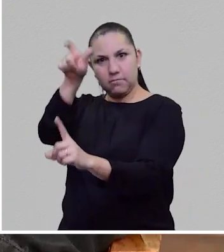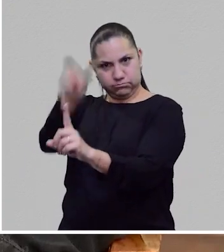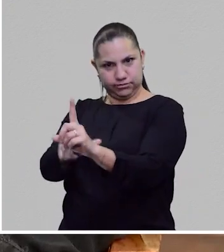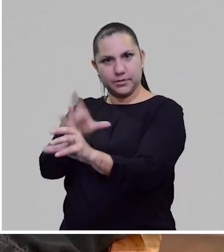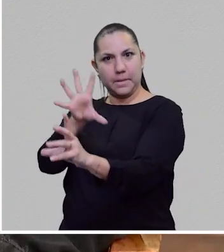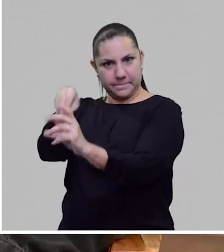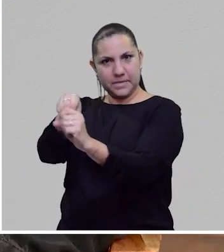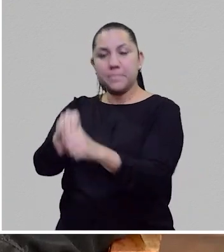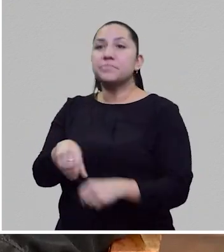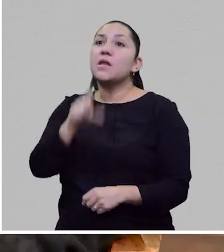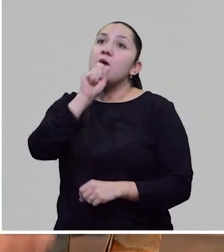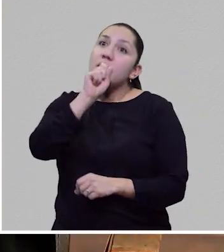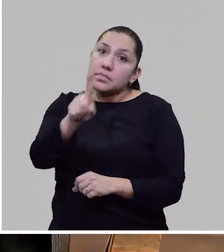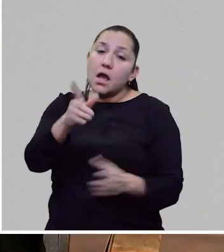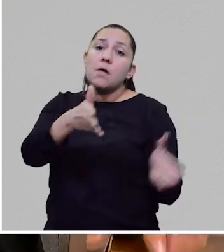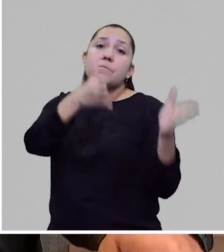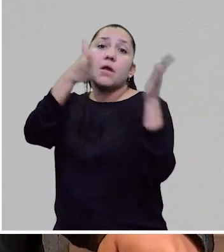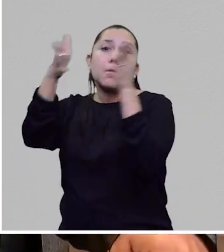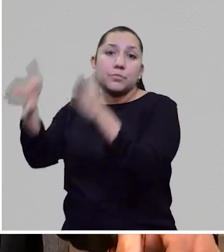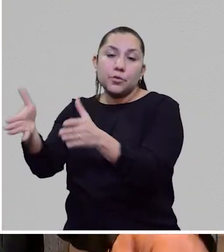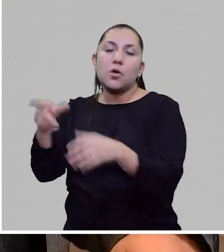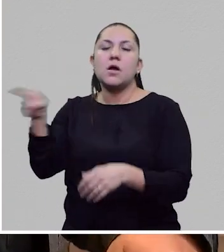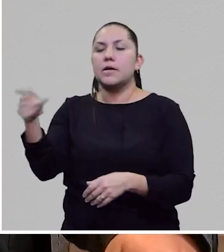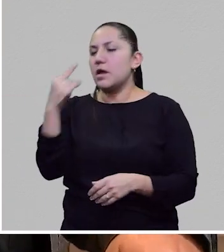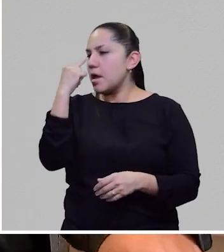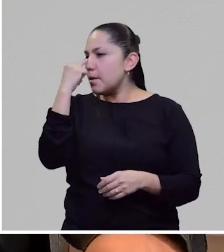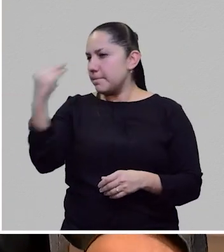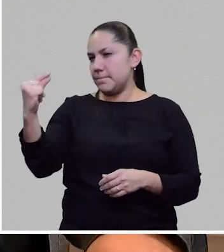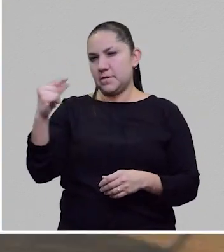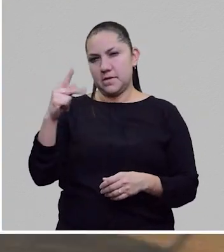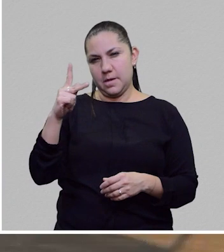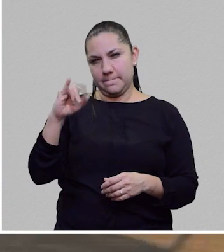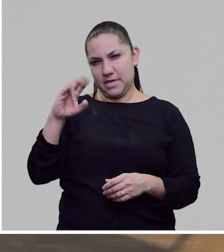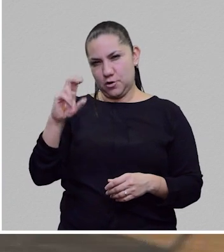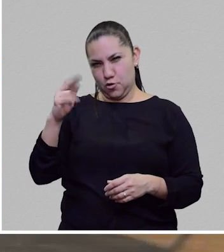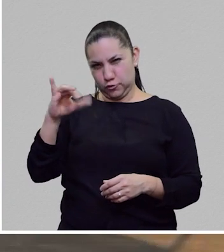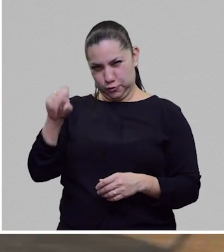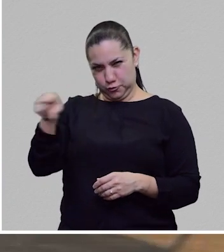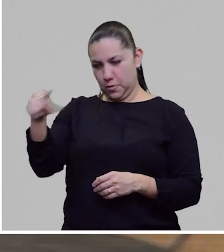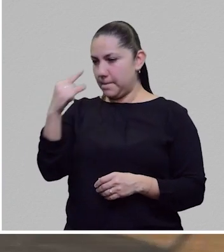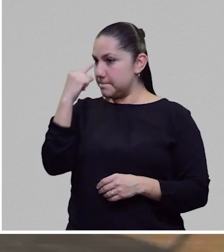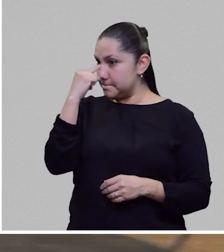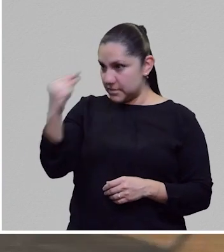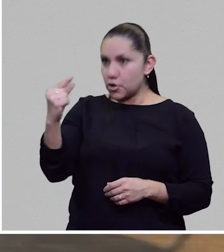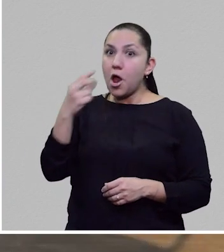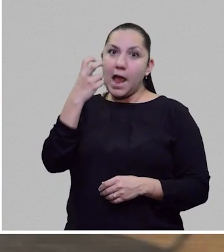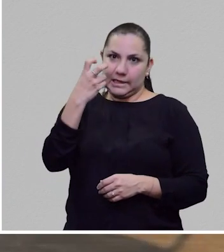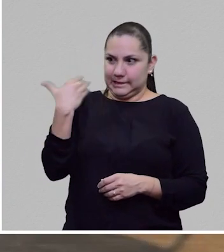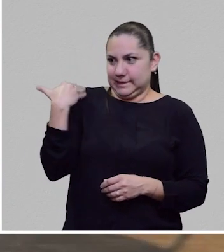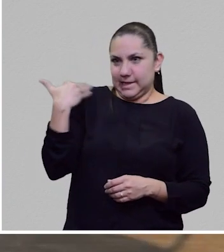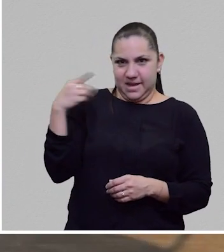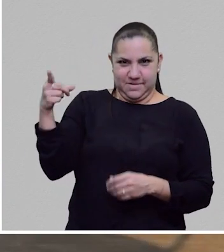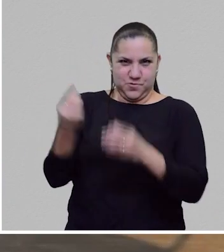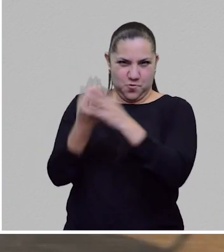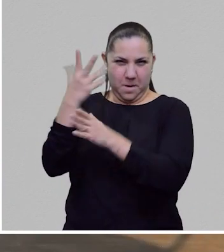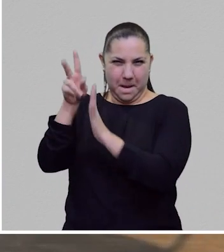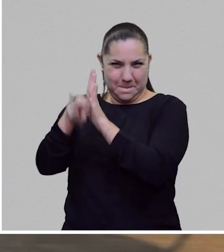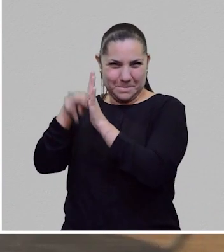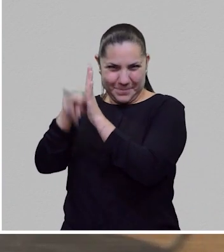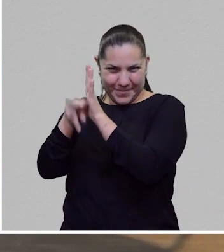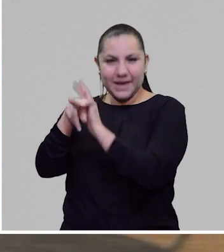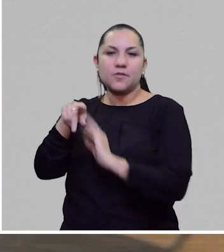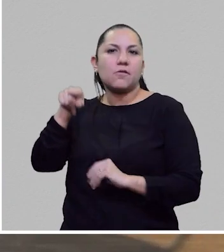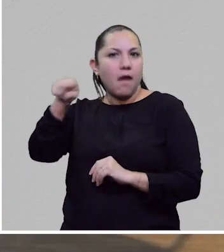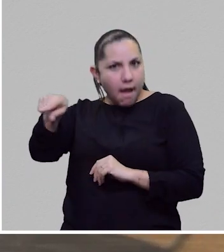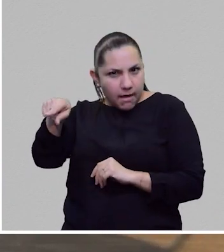Pinocho de Colodi. Bueno, ahora se volvió a estar como muy de moda por la película de Guillermo del Toro, pero la versión original,